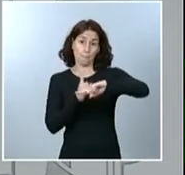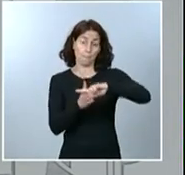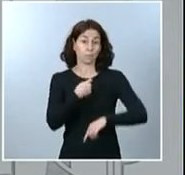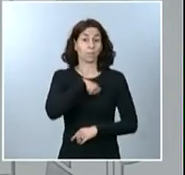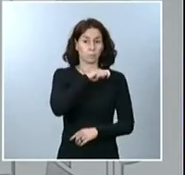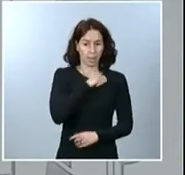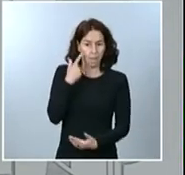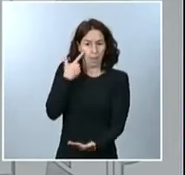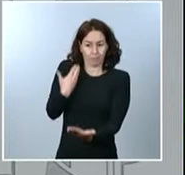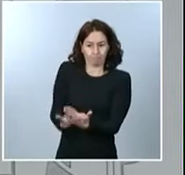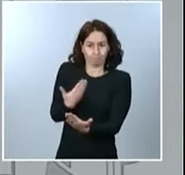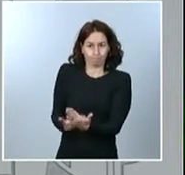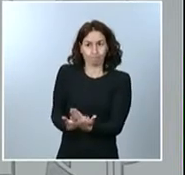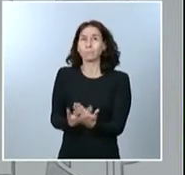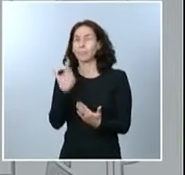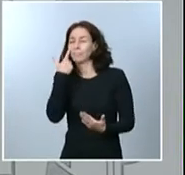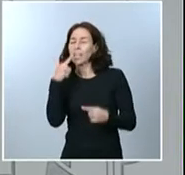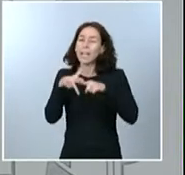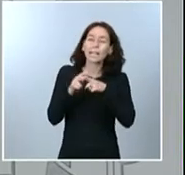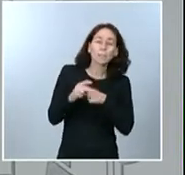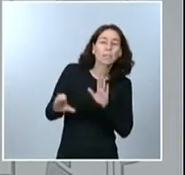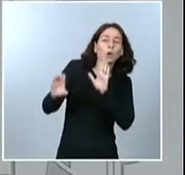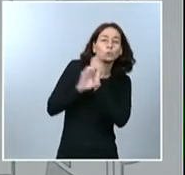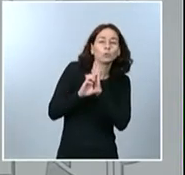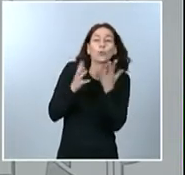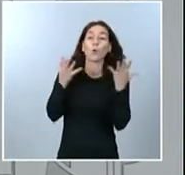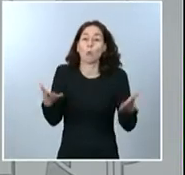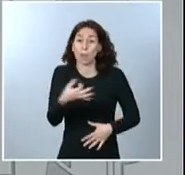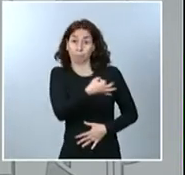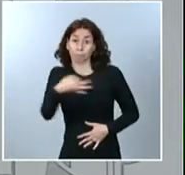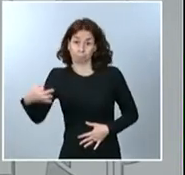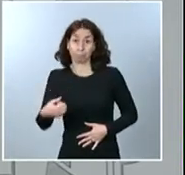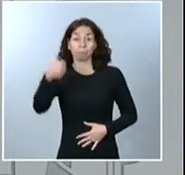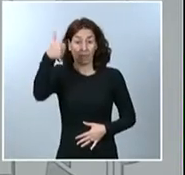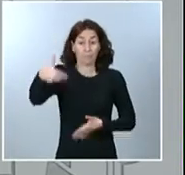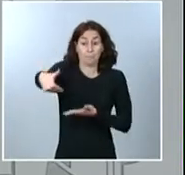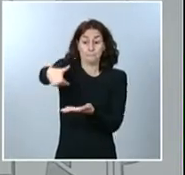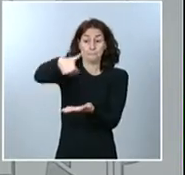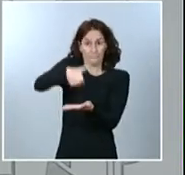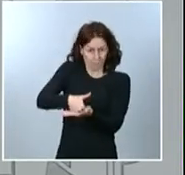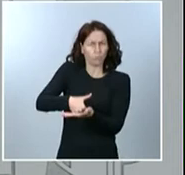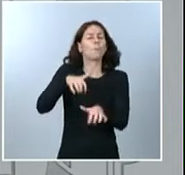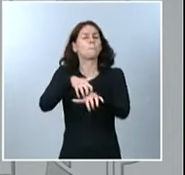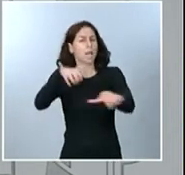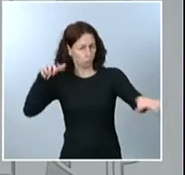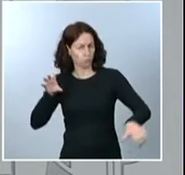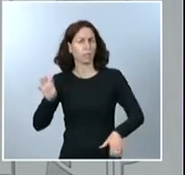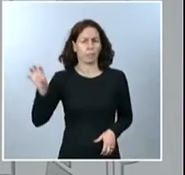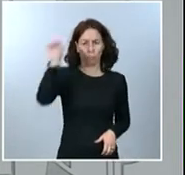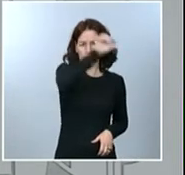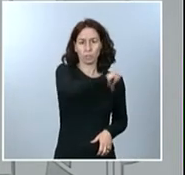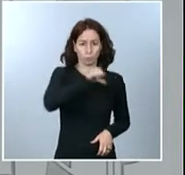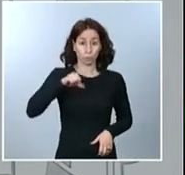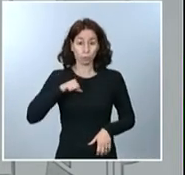la herramienta constitucional del estado de alarma para su lucha contra la pandemia, dada la petición también mayoritaria de las comunidades autónomas para su entrada